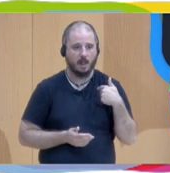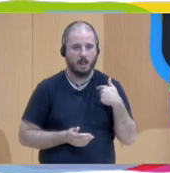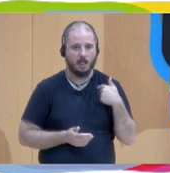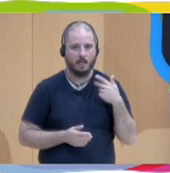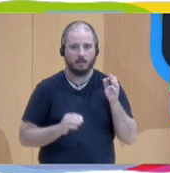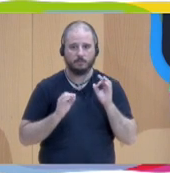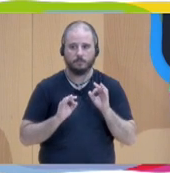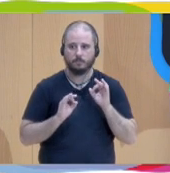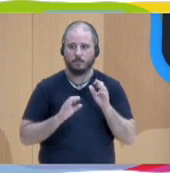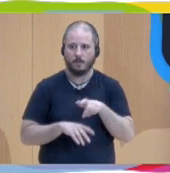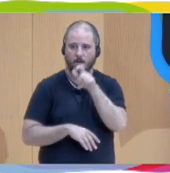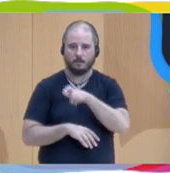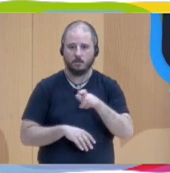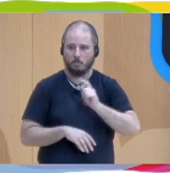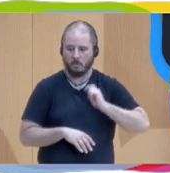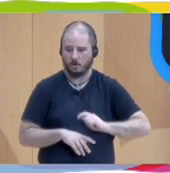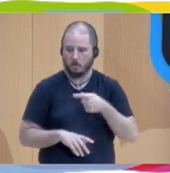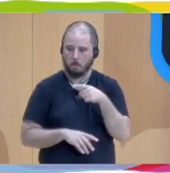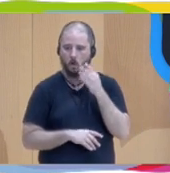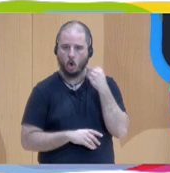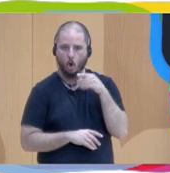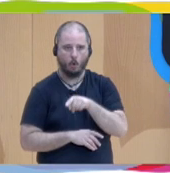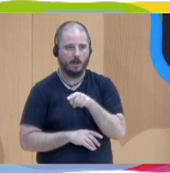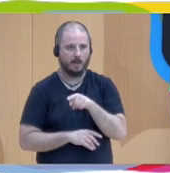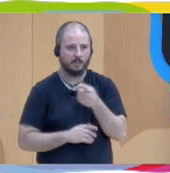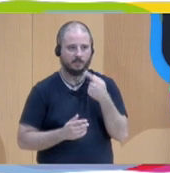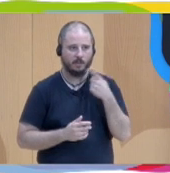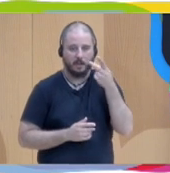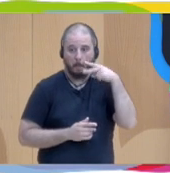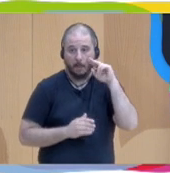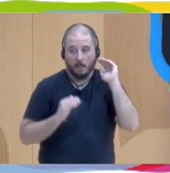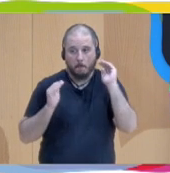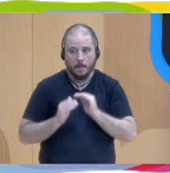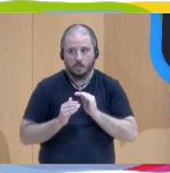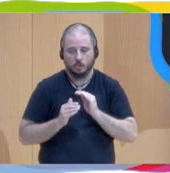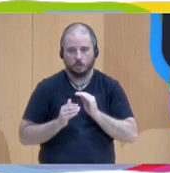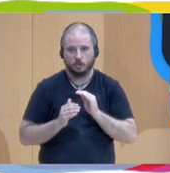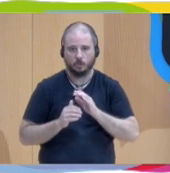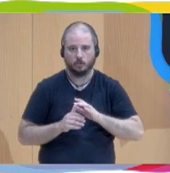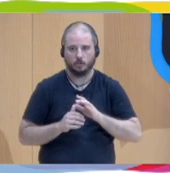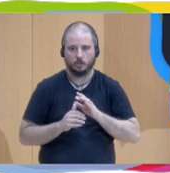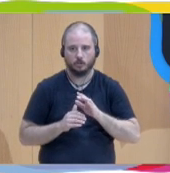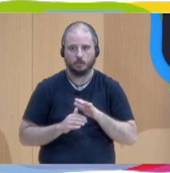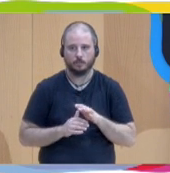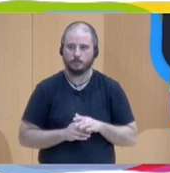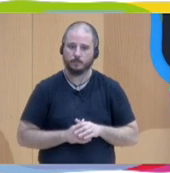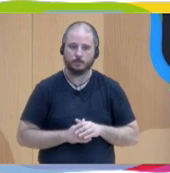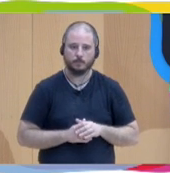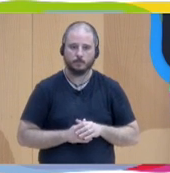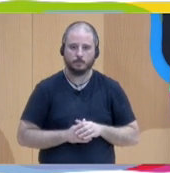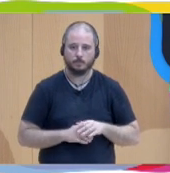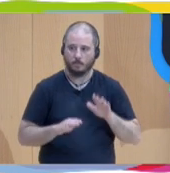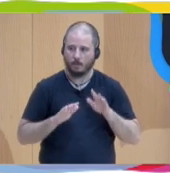figura profesionalmente jóvenes y, por tanto, con menos experiencia, pero a veces